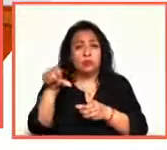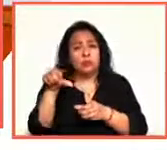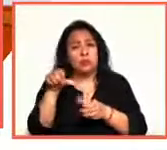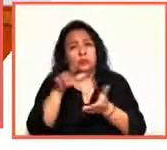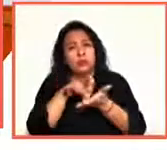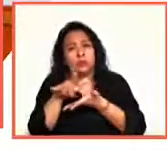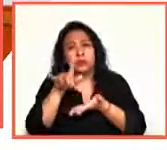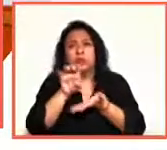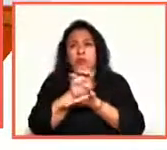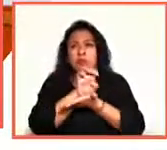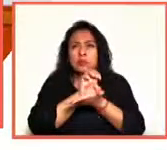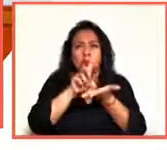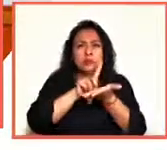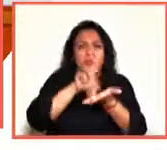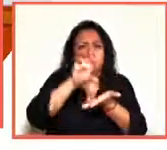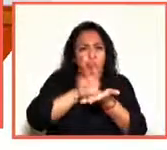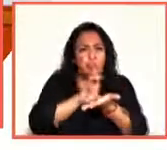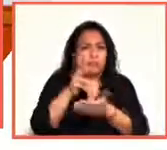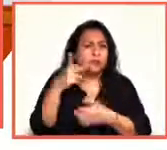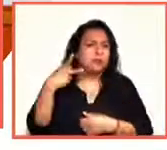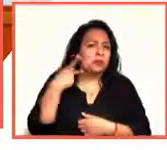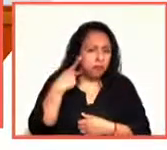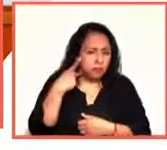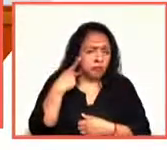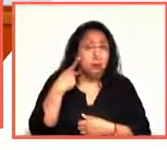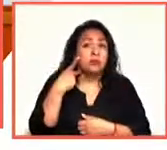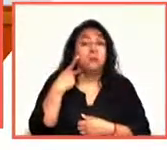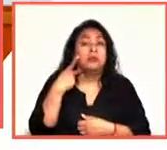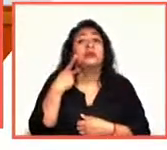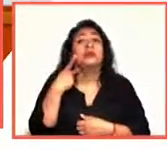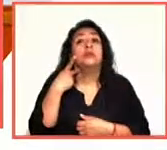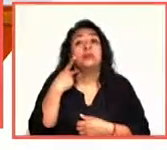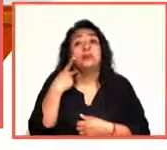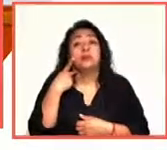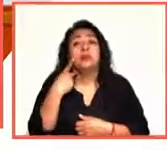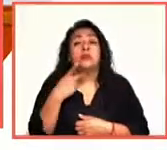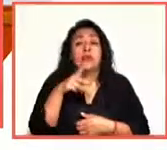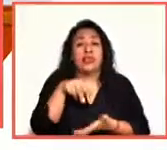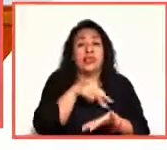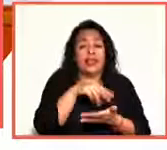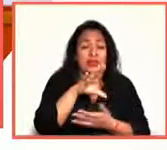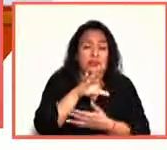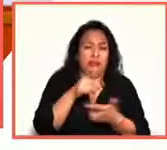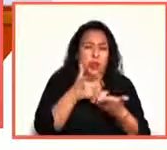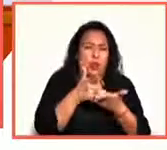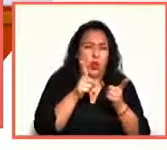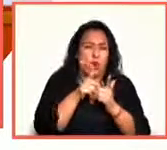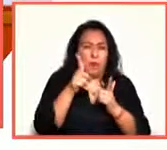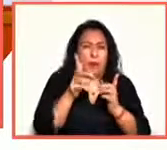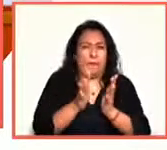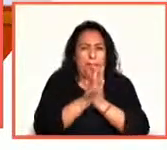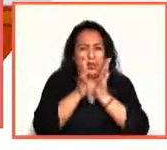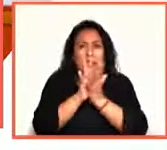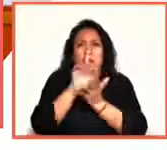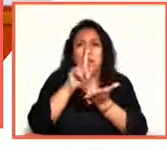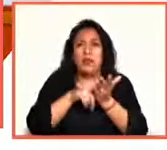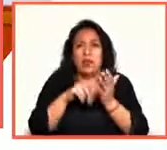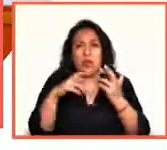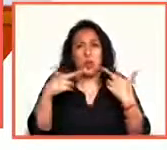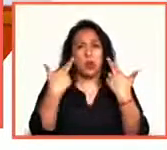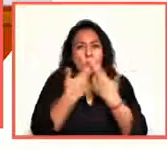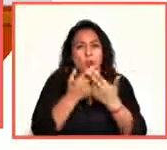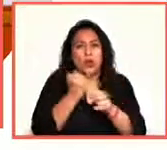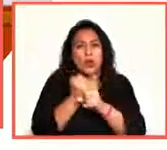escena, discapacidad y política. Candoco Dance Company es una de las agrupaciones que participarán en el encuentro virtual con una